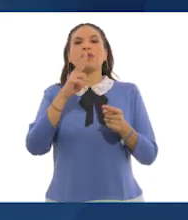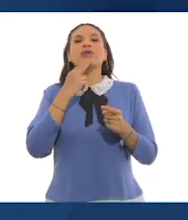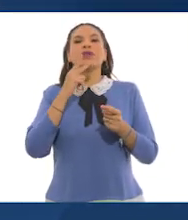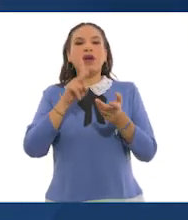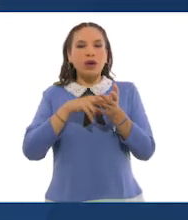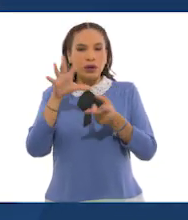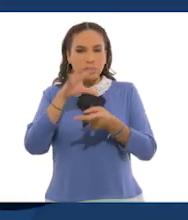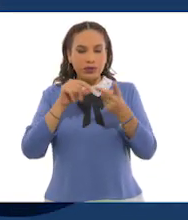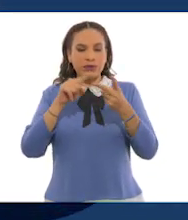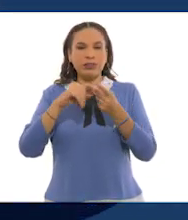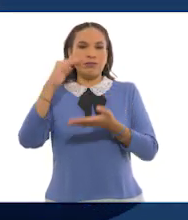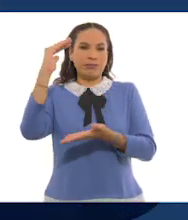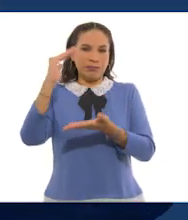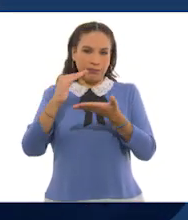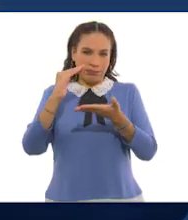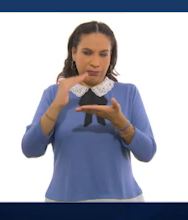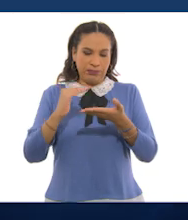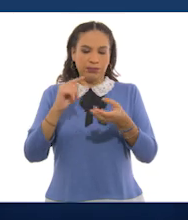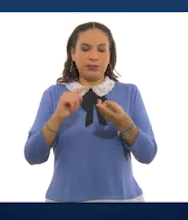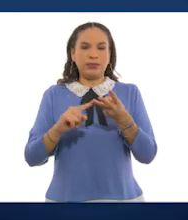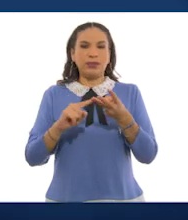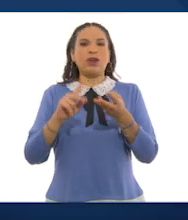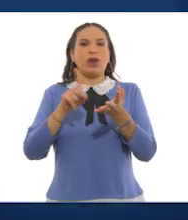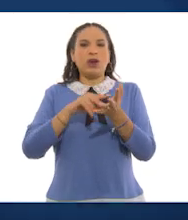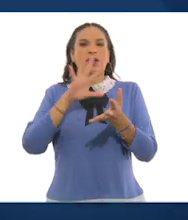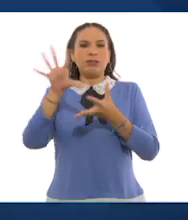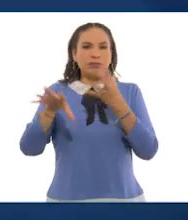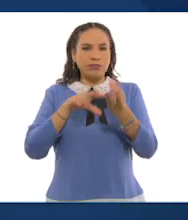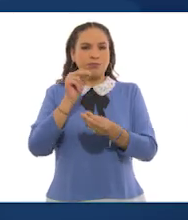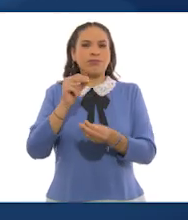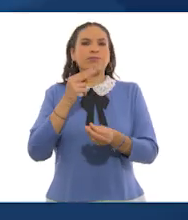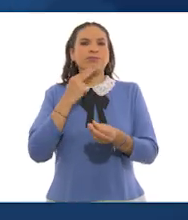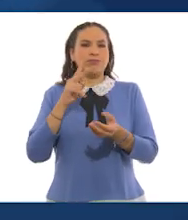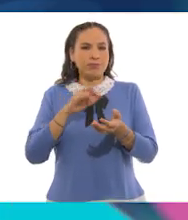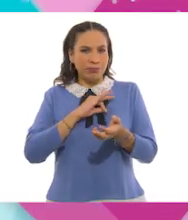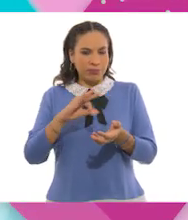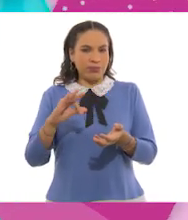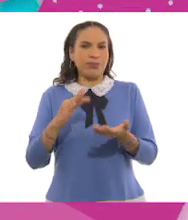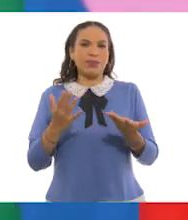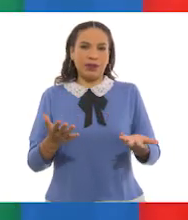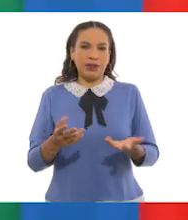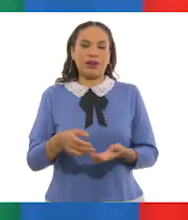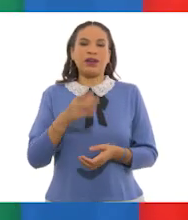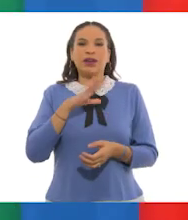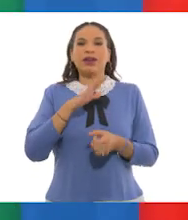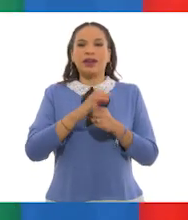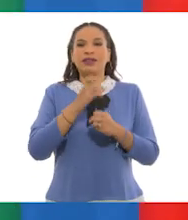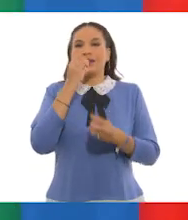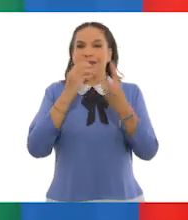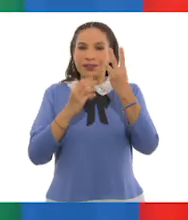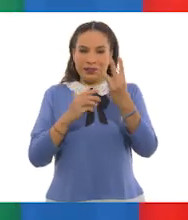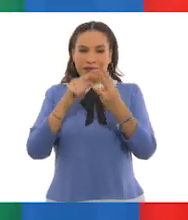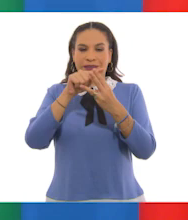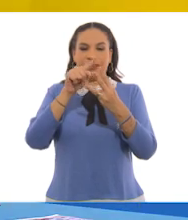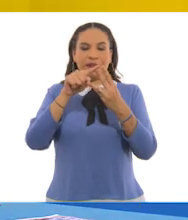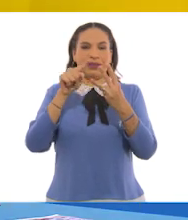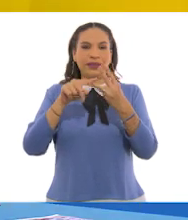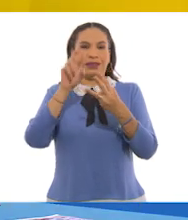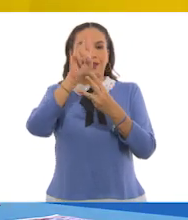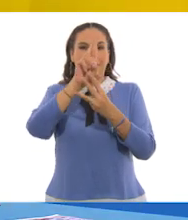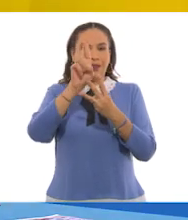Reusar, reducir y reciclar. Ah, claro. Eso es lo que conocemos como las tres R's.